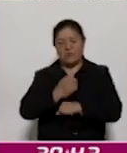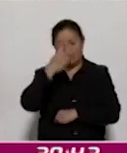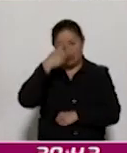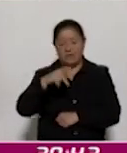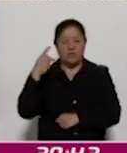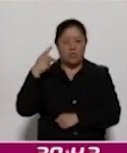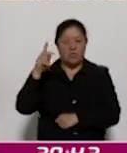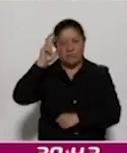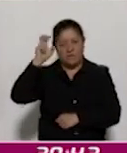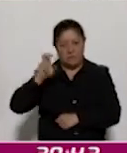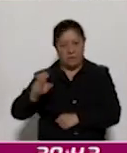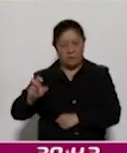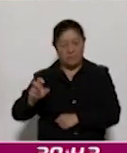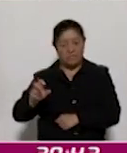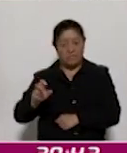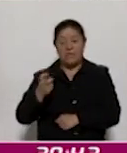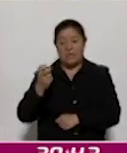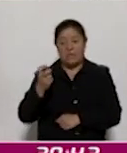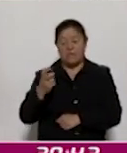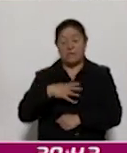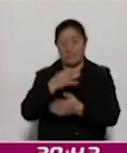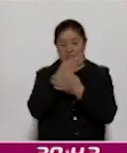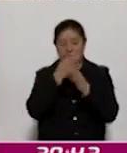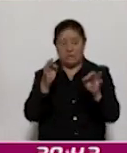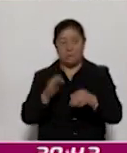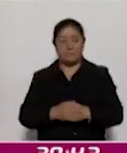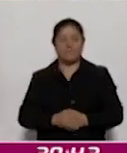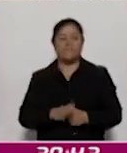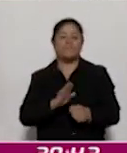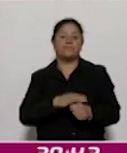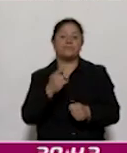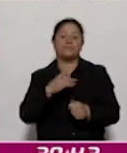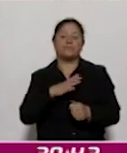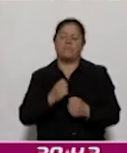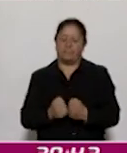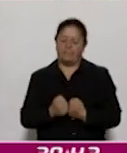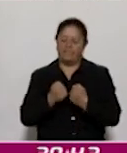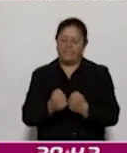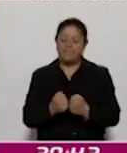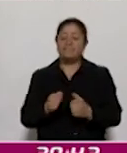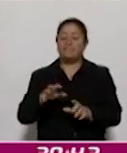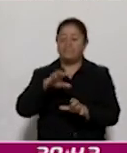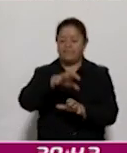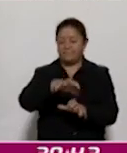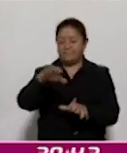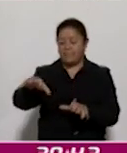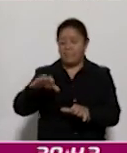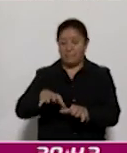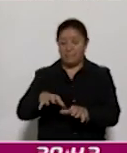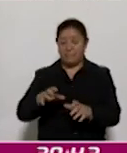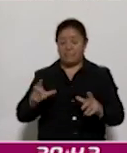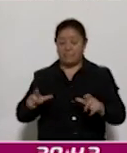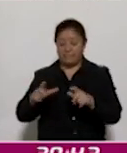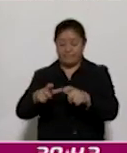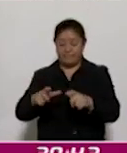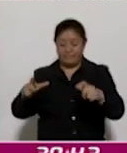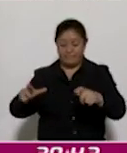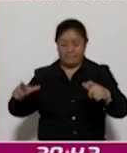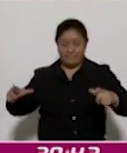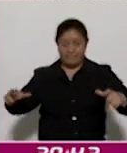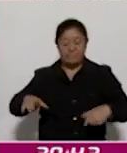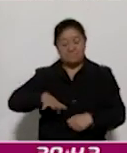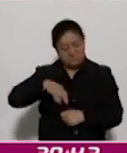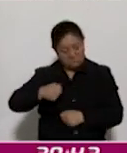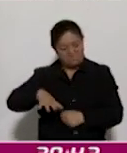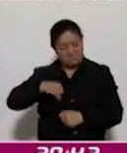Puebla, de Hidalgo, eso hay que resaltar porque se va consolidando de manera regional y esto es un esfuerzo y esa iniciativa de